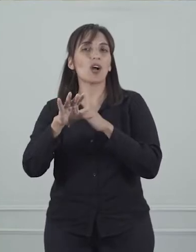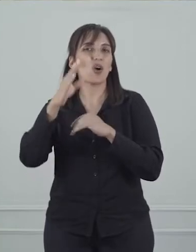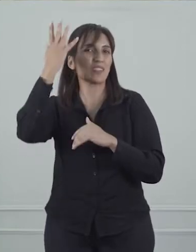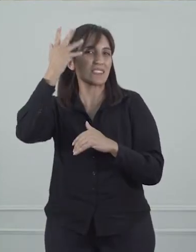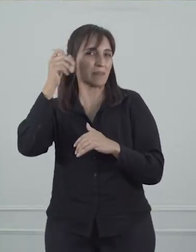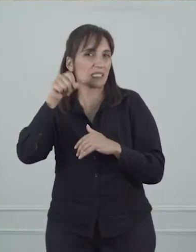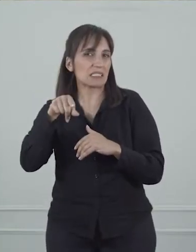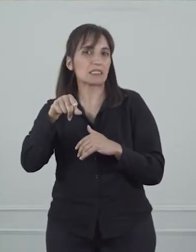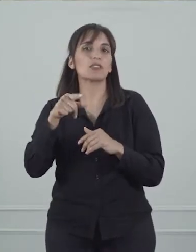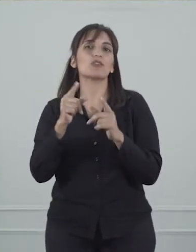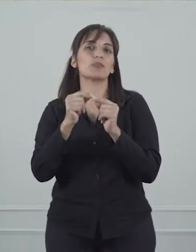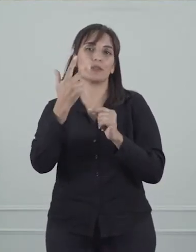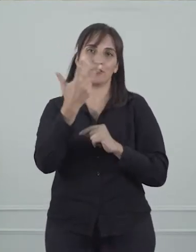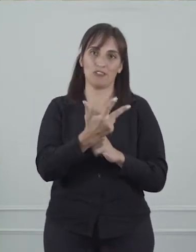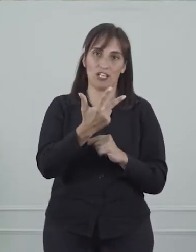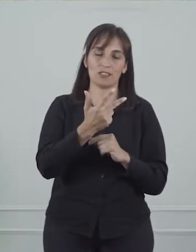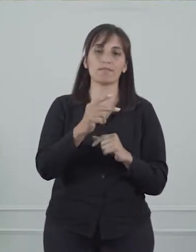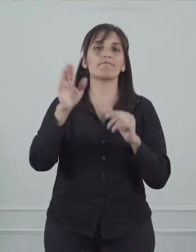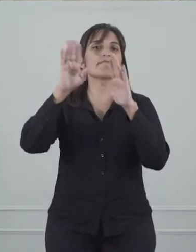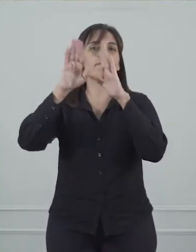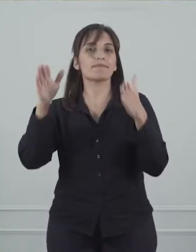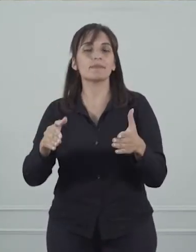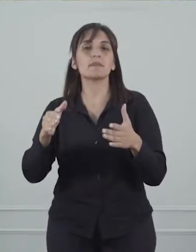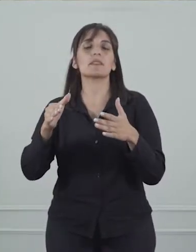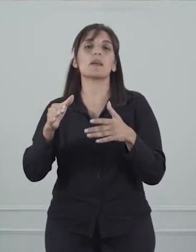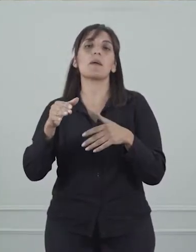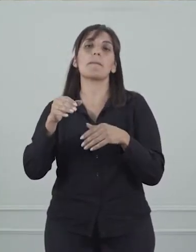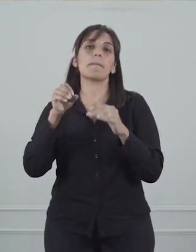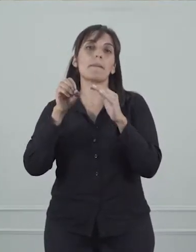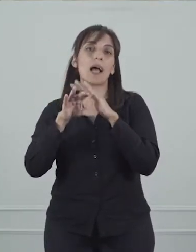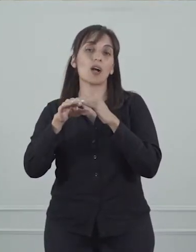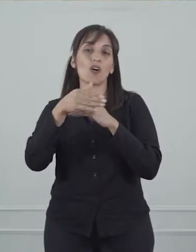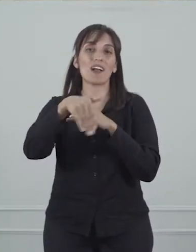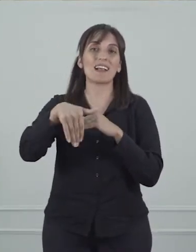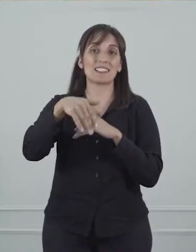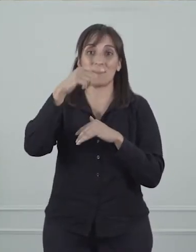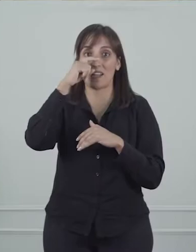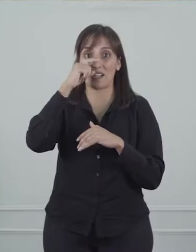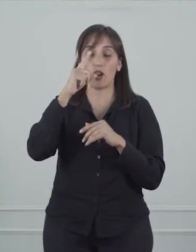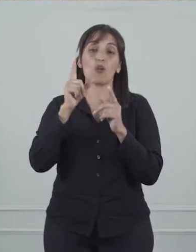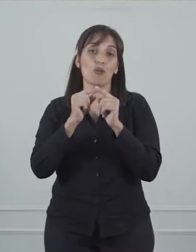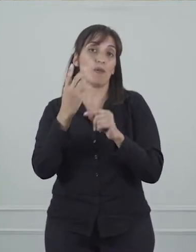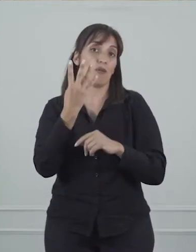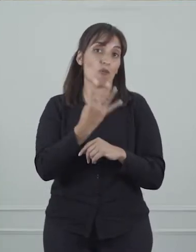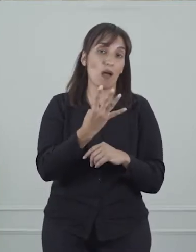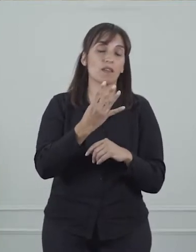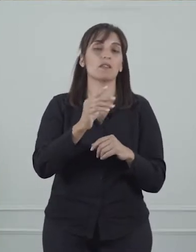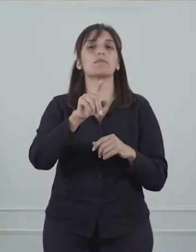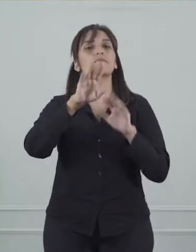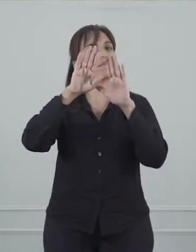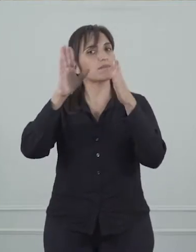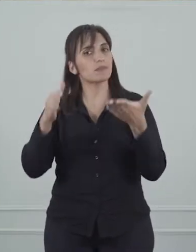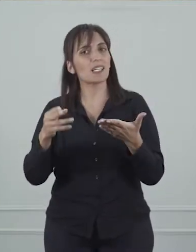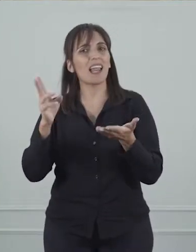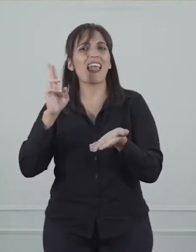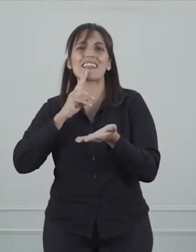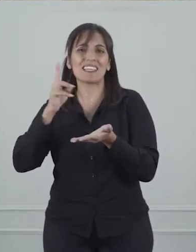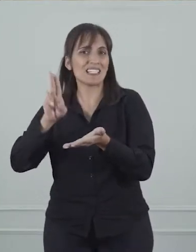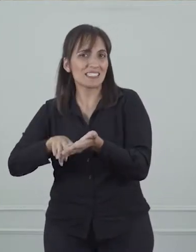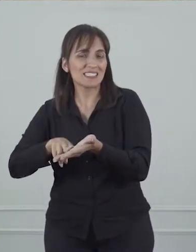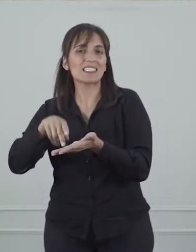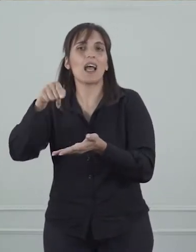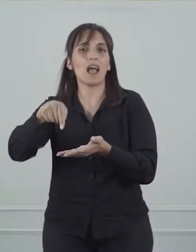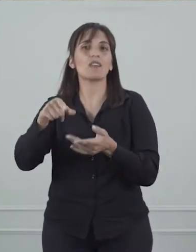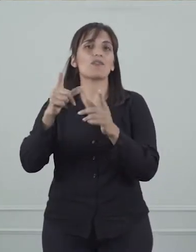instalaciones del Banco Calle Belgrano, el número cuatro. Y en las instalaciones de renta sobre Alén, el número cinco. De